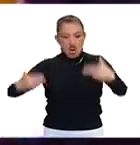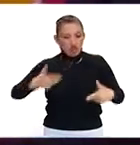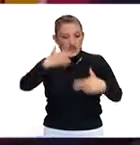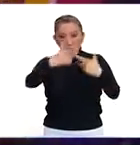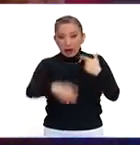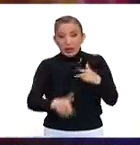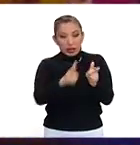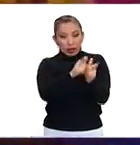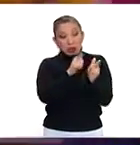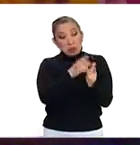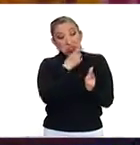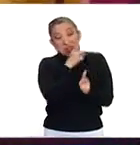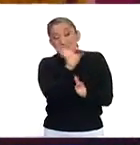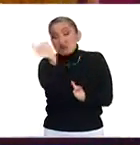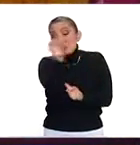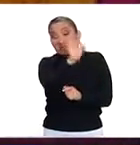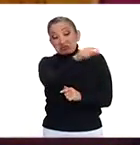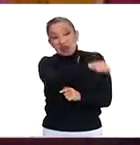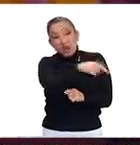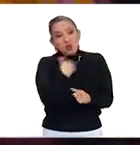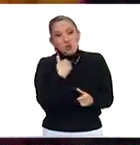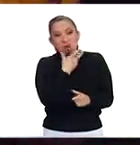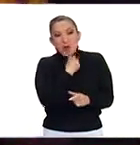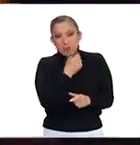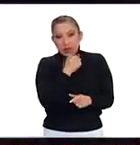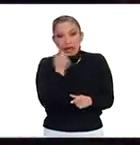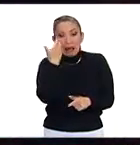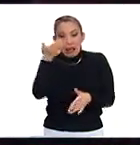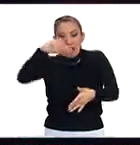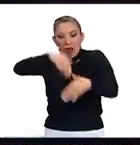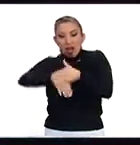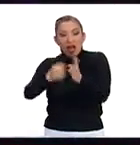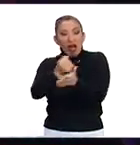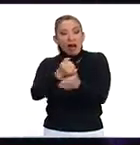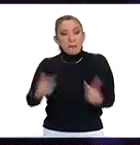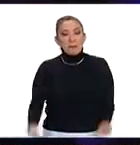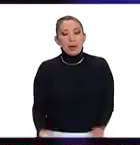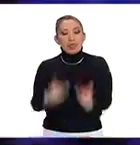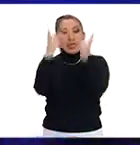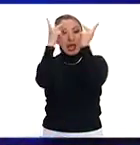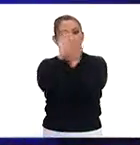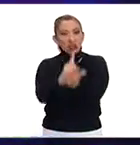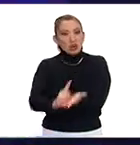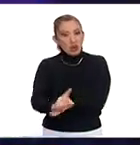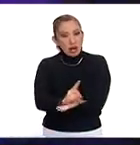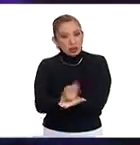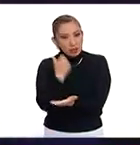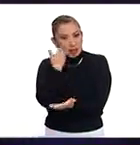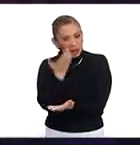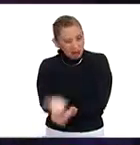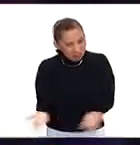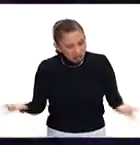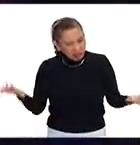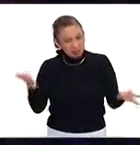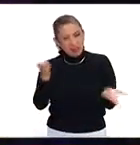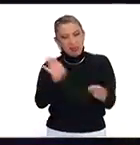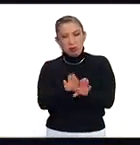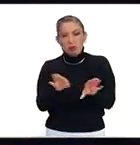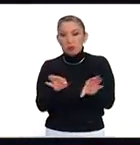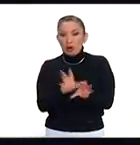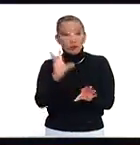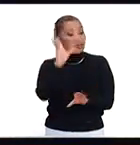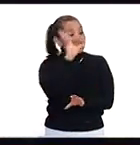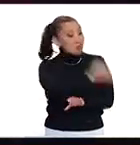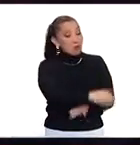habla desde grupos ahí que pretendía un sujeto entrar a vender sustancias prohibidas, no